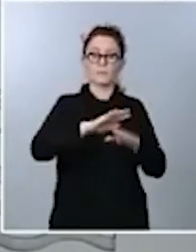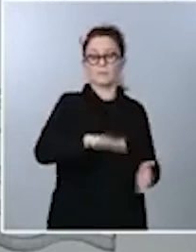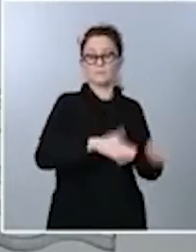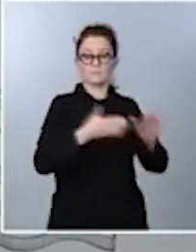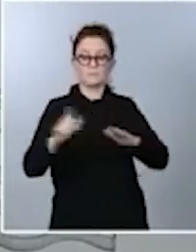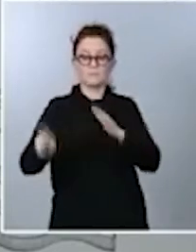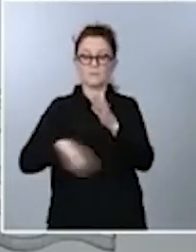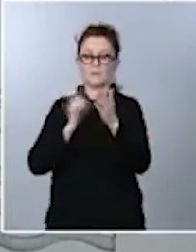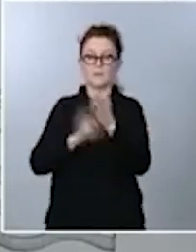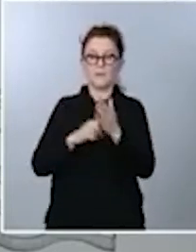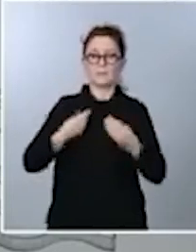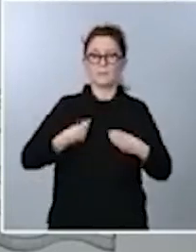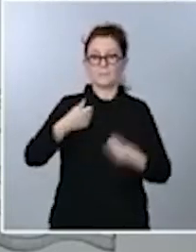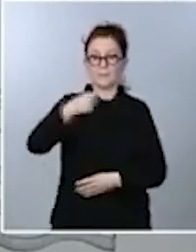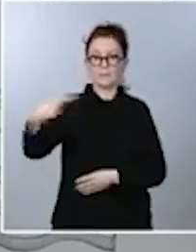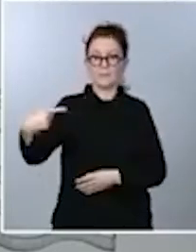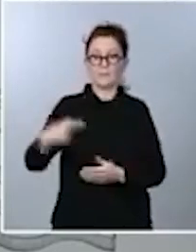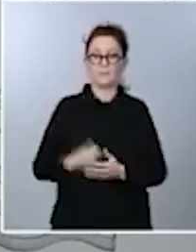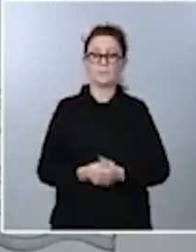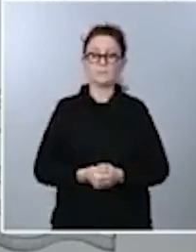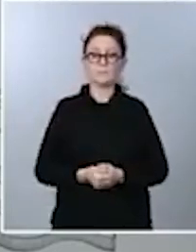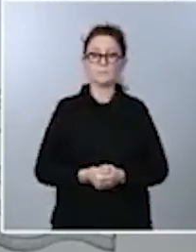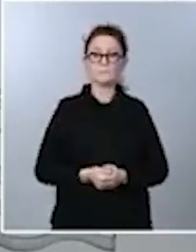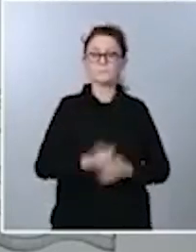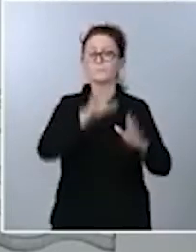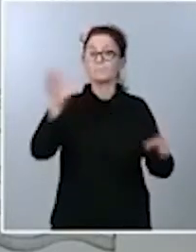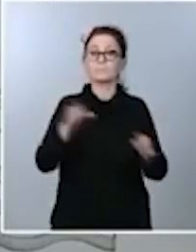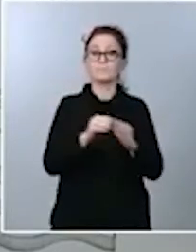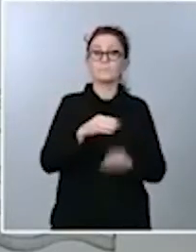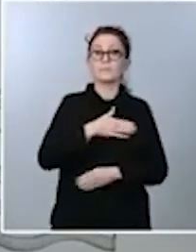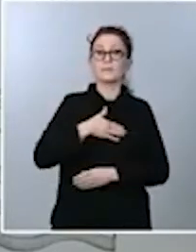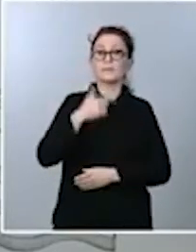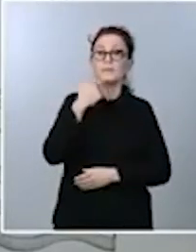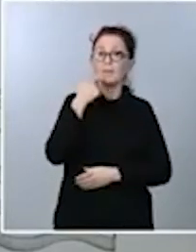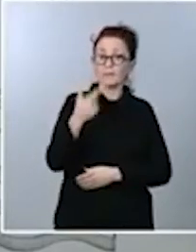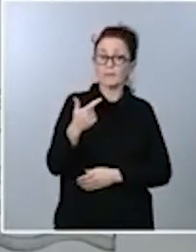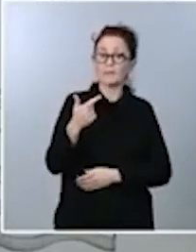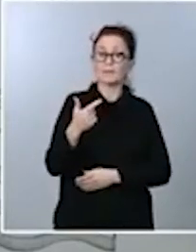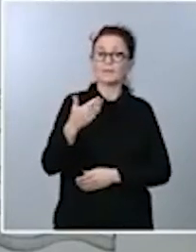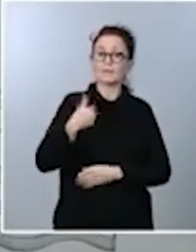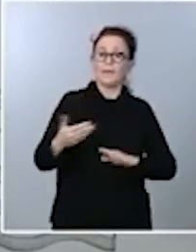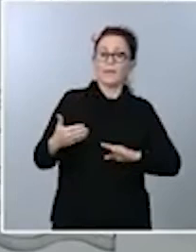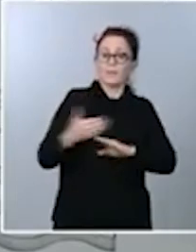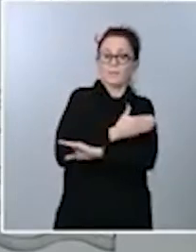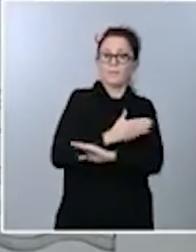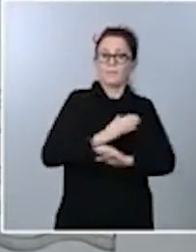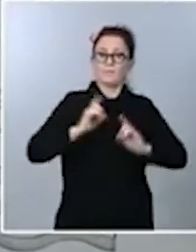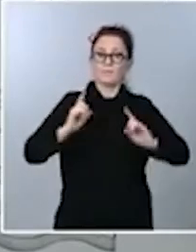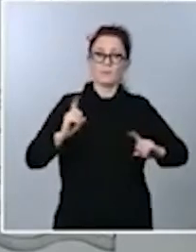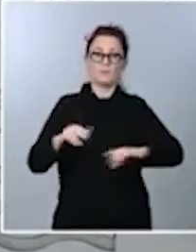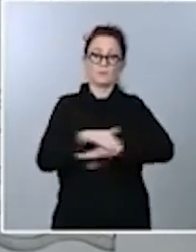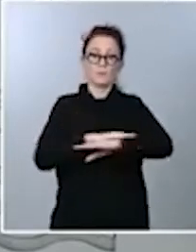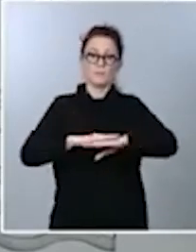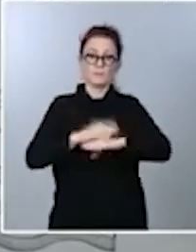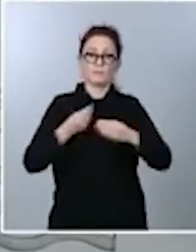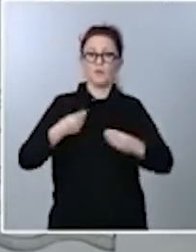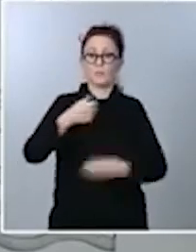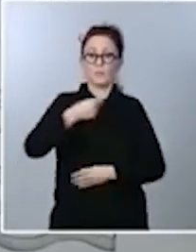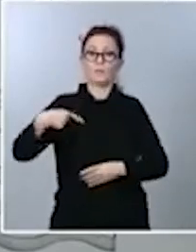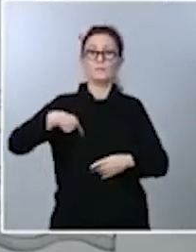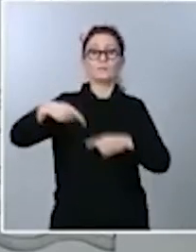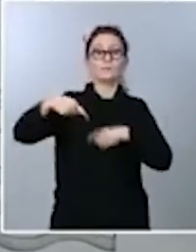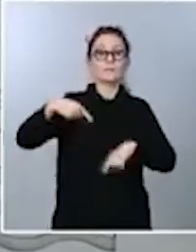viviendas. Y con eso lo que vengo a decir es que ya ha habido anticipatoriamente una previsión por el Ministerio de Vivienda, de Transporte y Agenda Urbana,